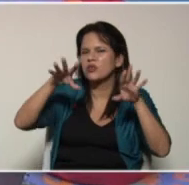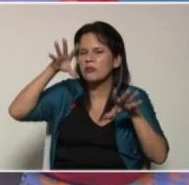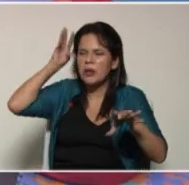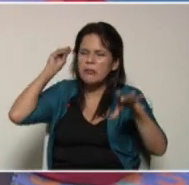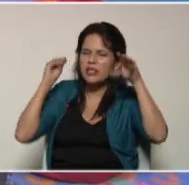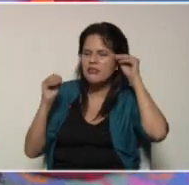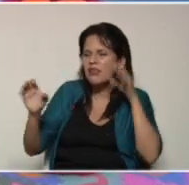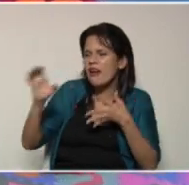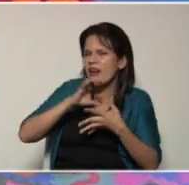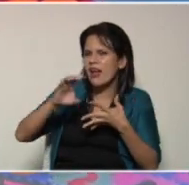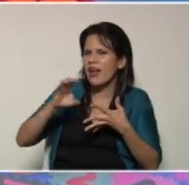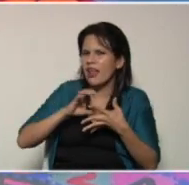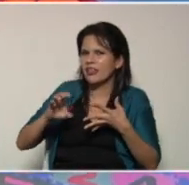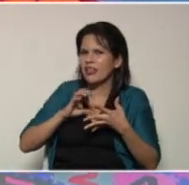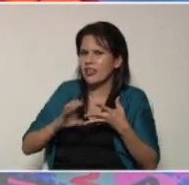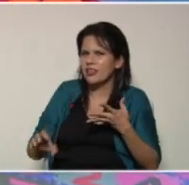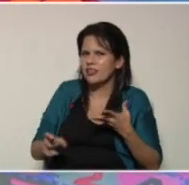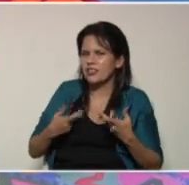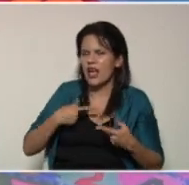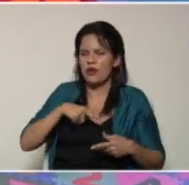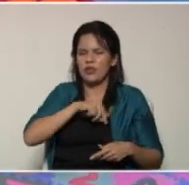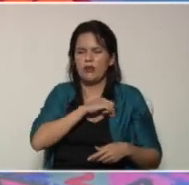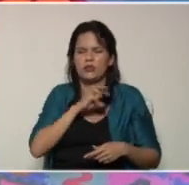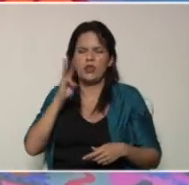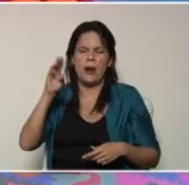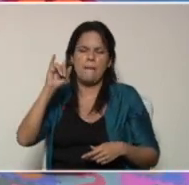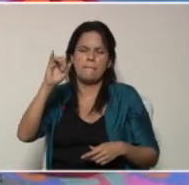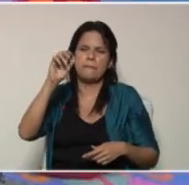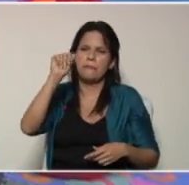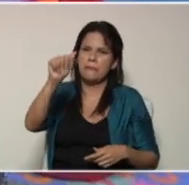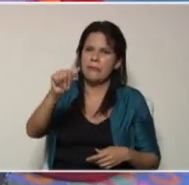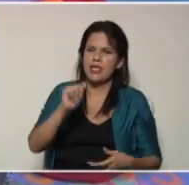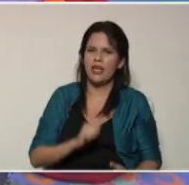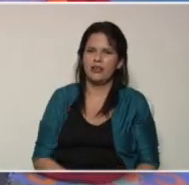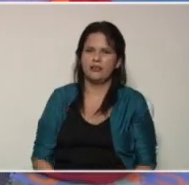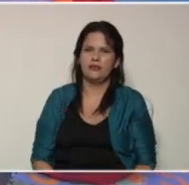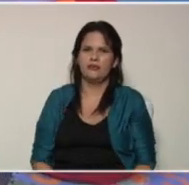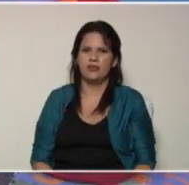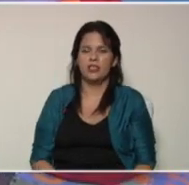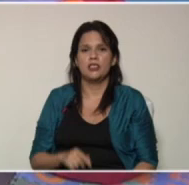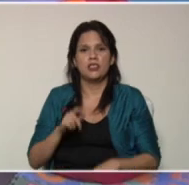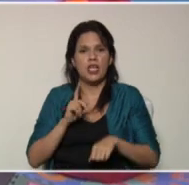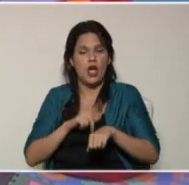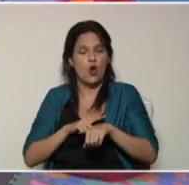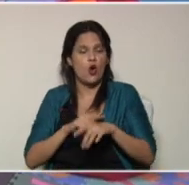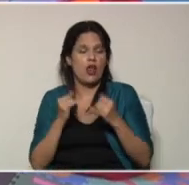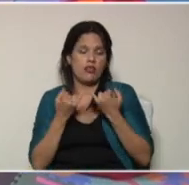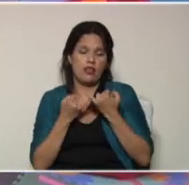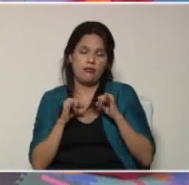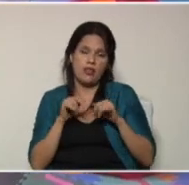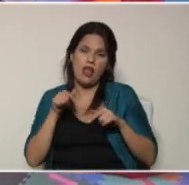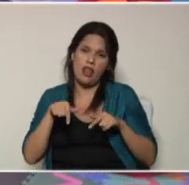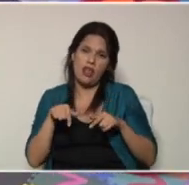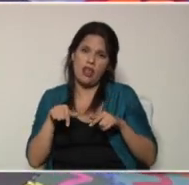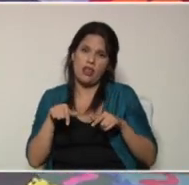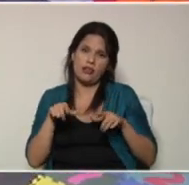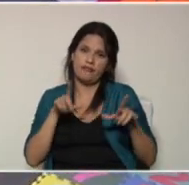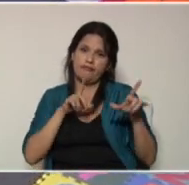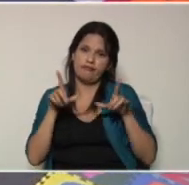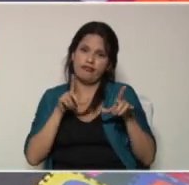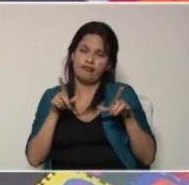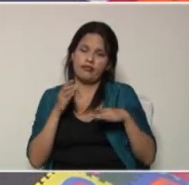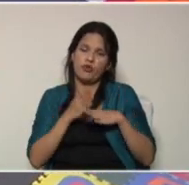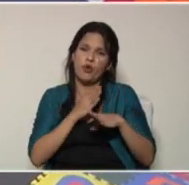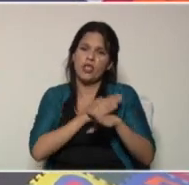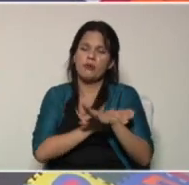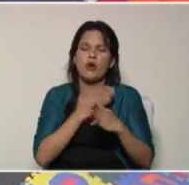caracterizan a nuestra profesora Pia Mejías y al profesor Anthony Ramírez ya es hora de finalizar este programa pero antes tenemos